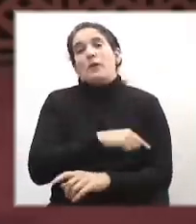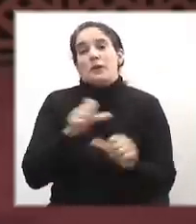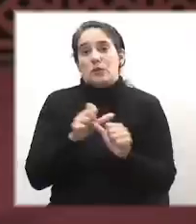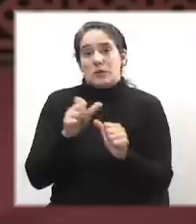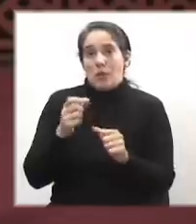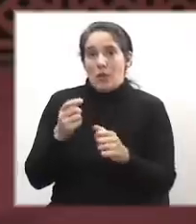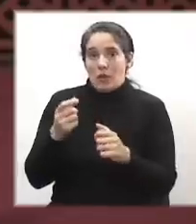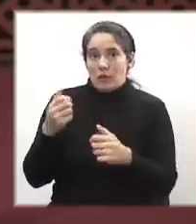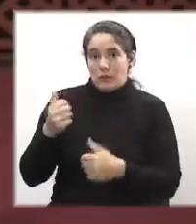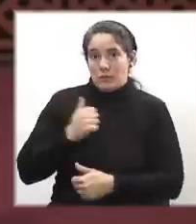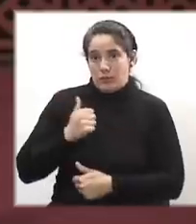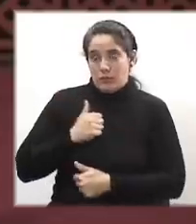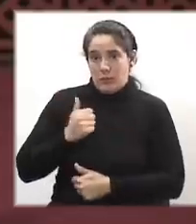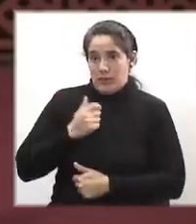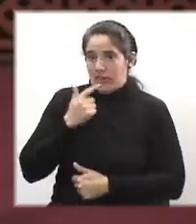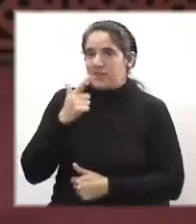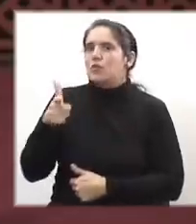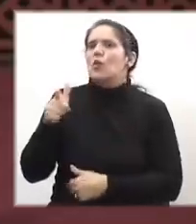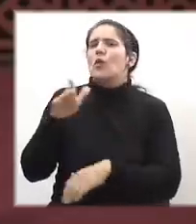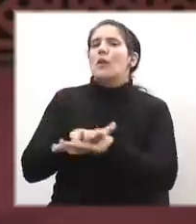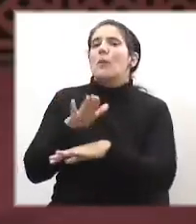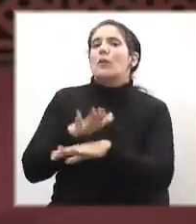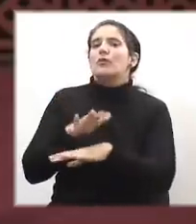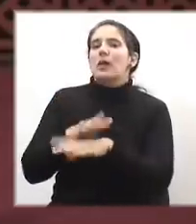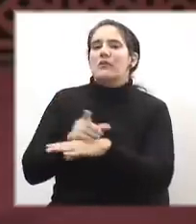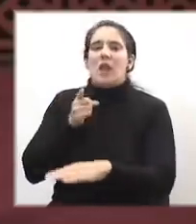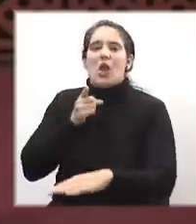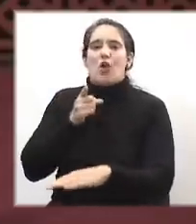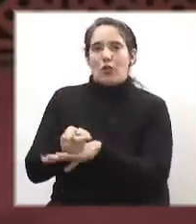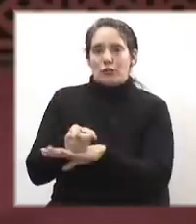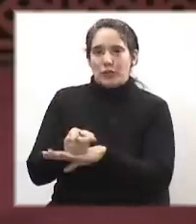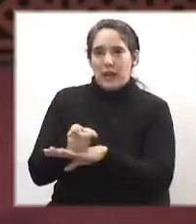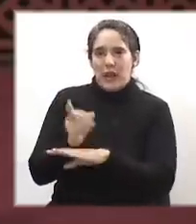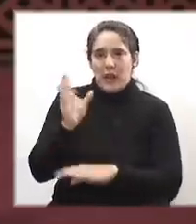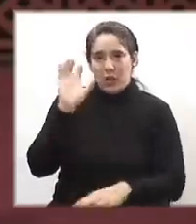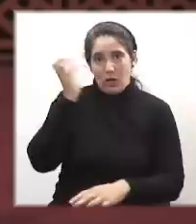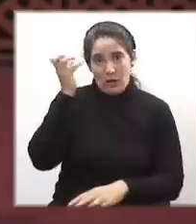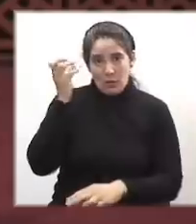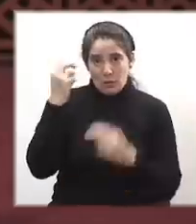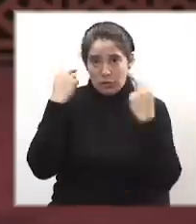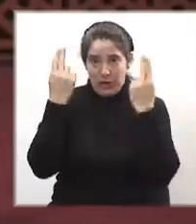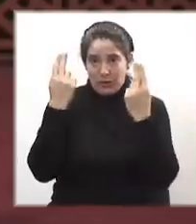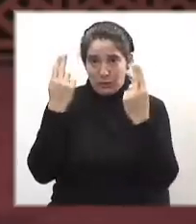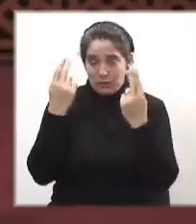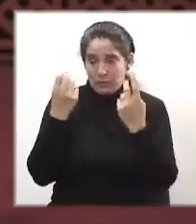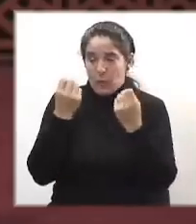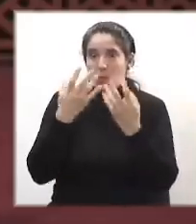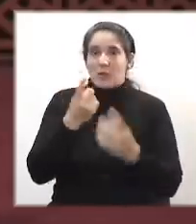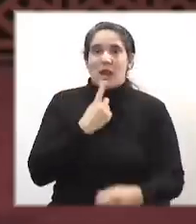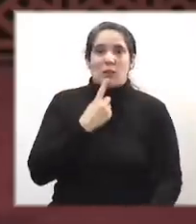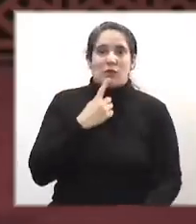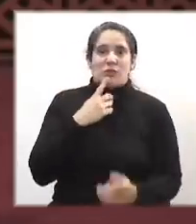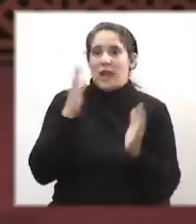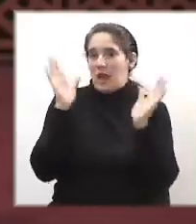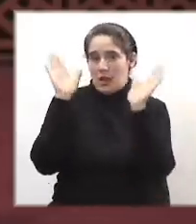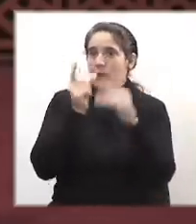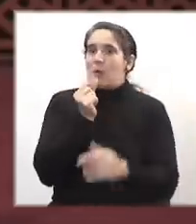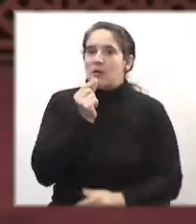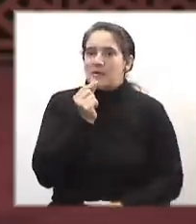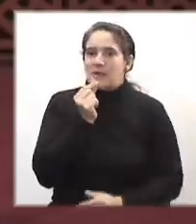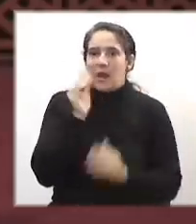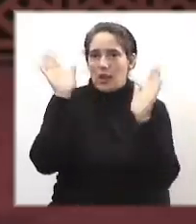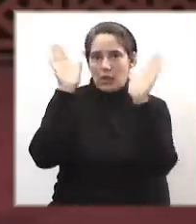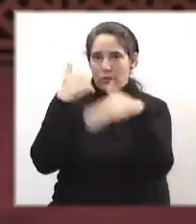Armadas hacerse cargo de la lucha antisubversiva ante la impotencia de la policía para